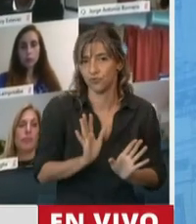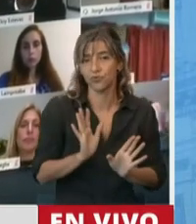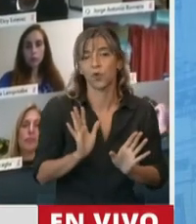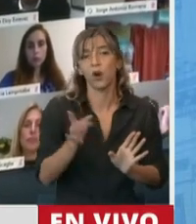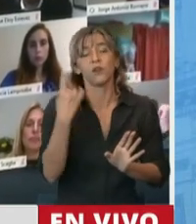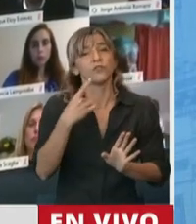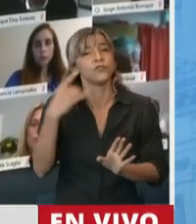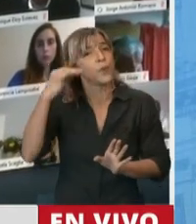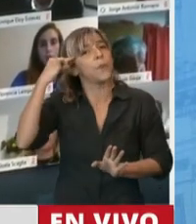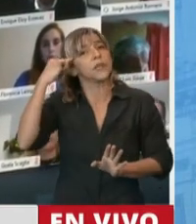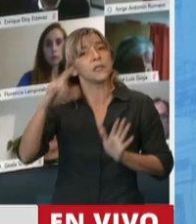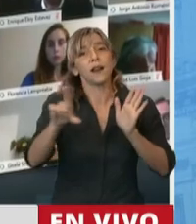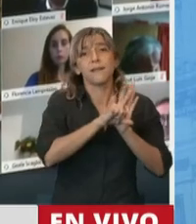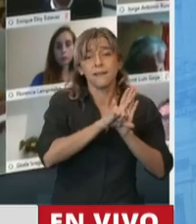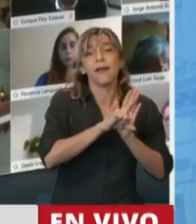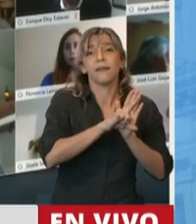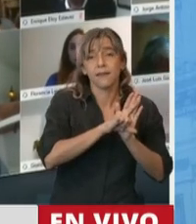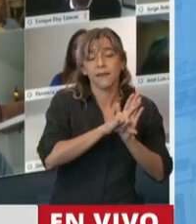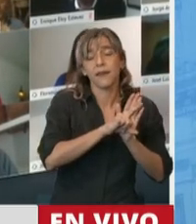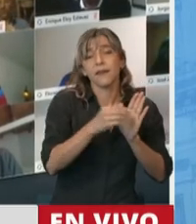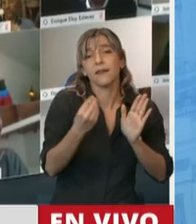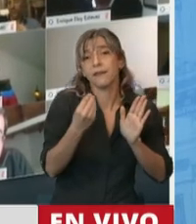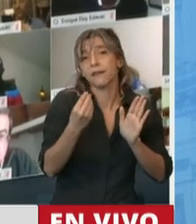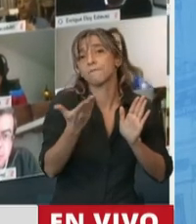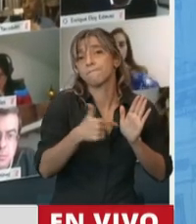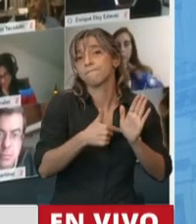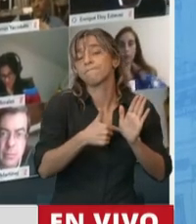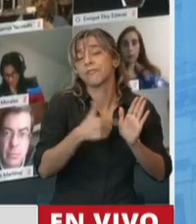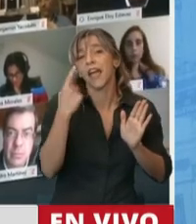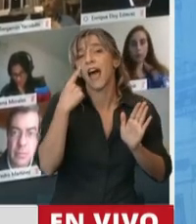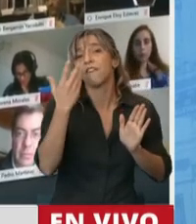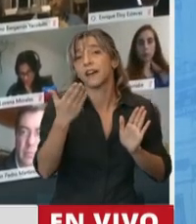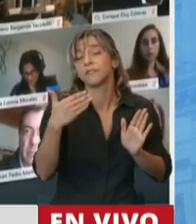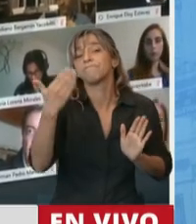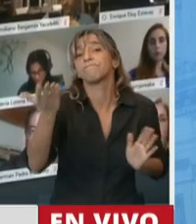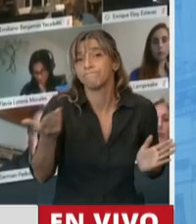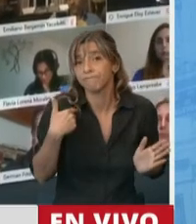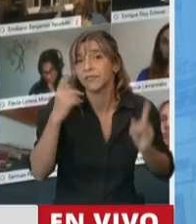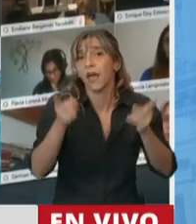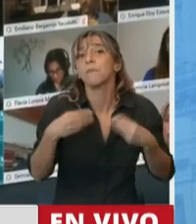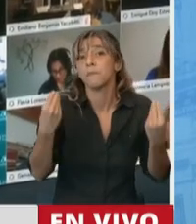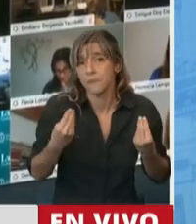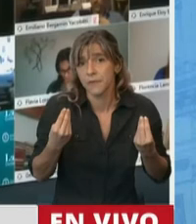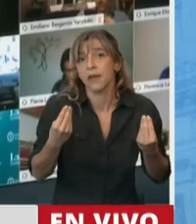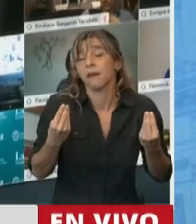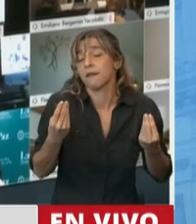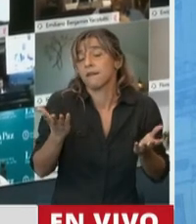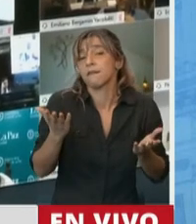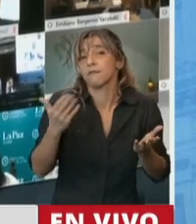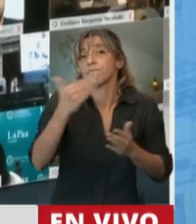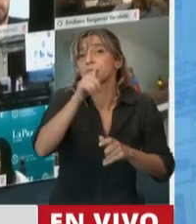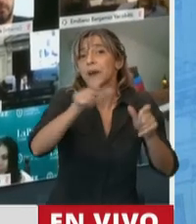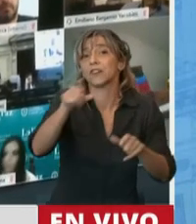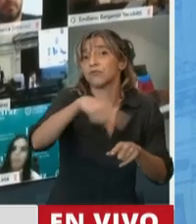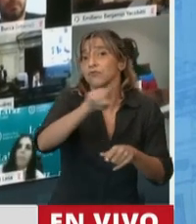pensar en una ley que ataque la problemática del tercer sector y no trate como iguales a los que evidentemente